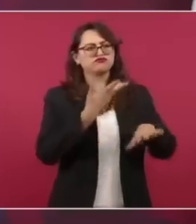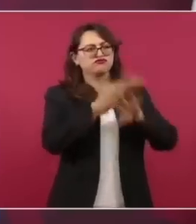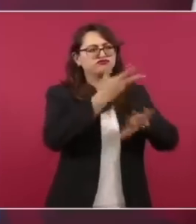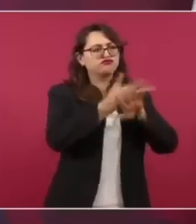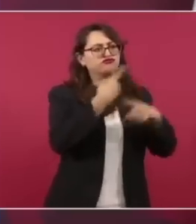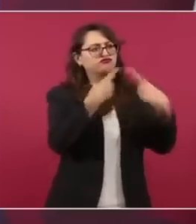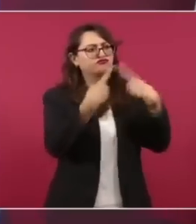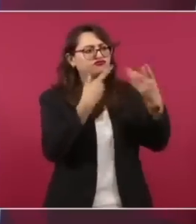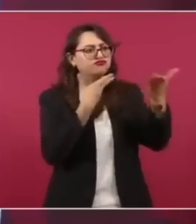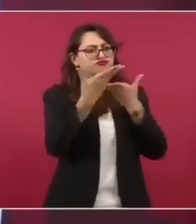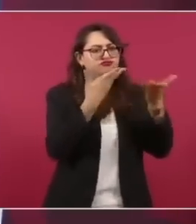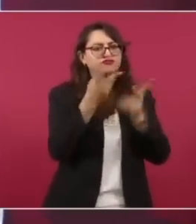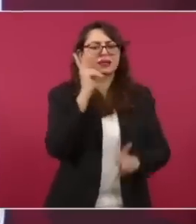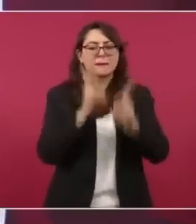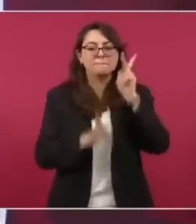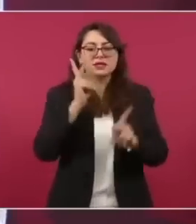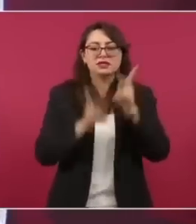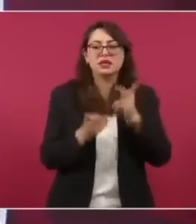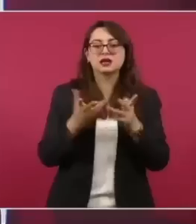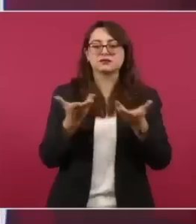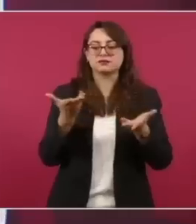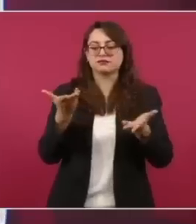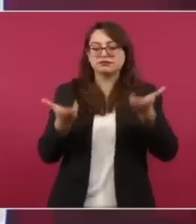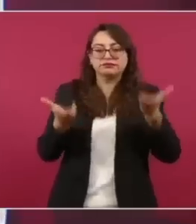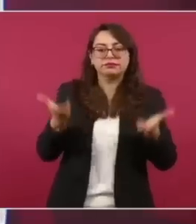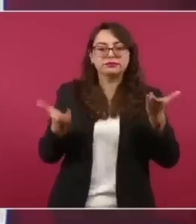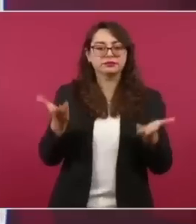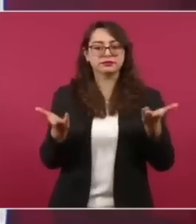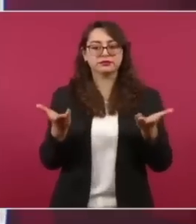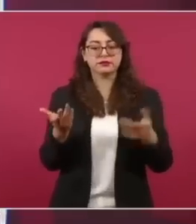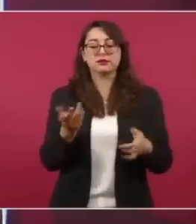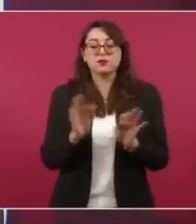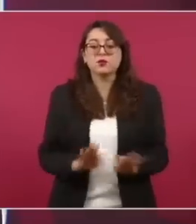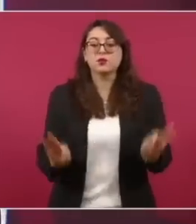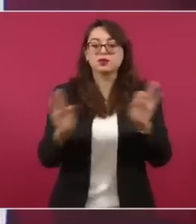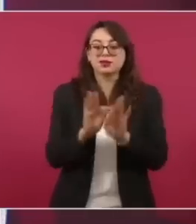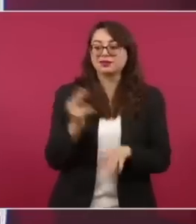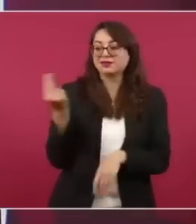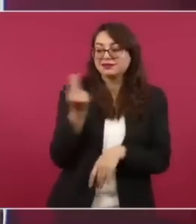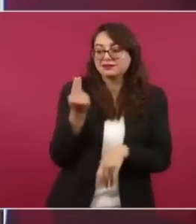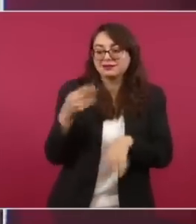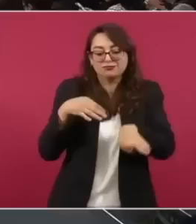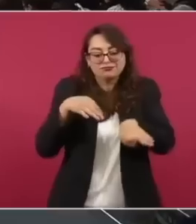sí se necesita la fuerza de trabajo calificada